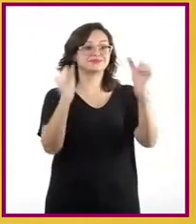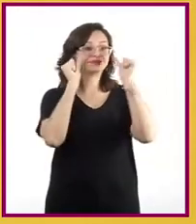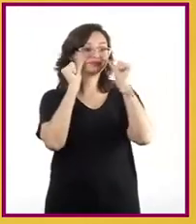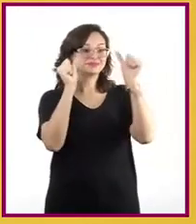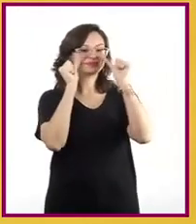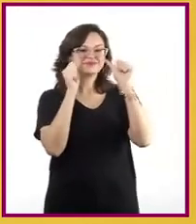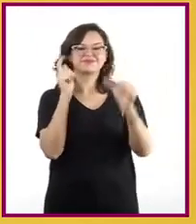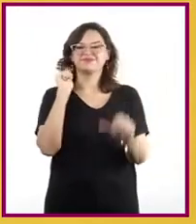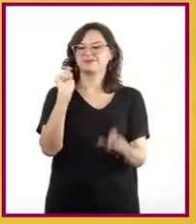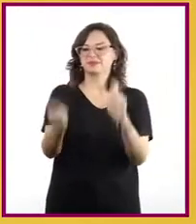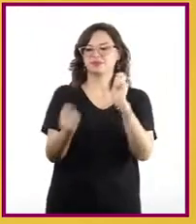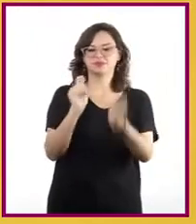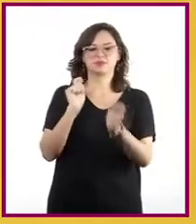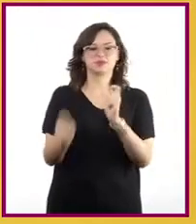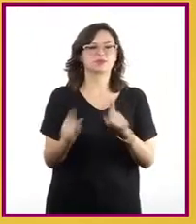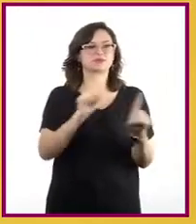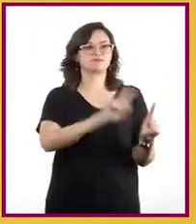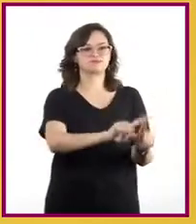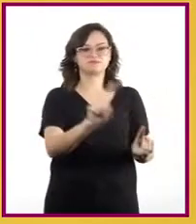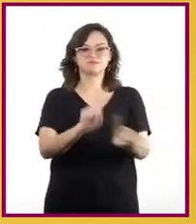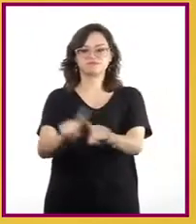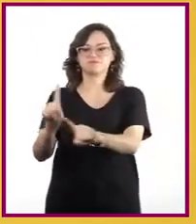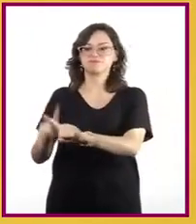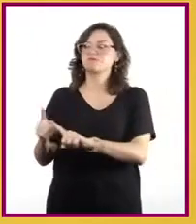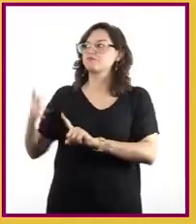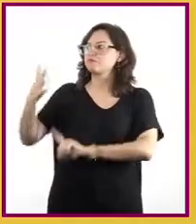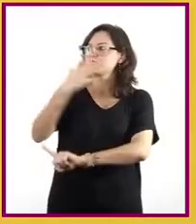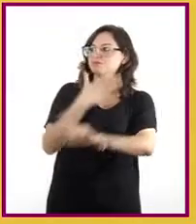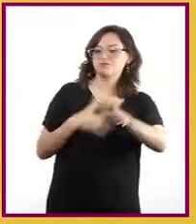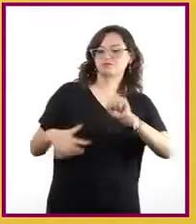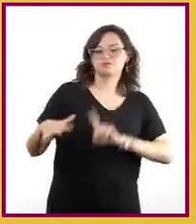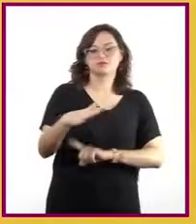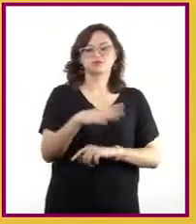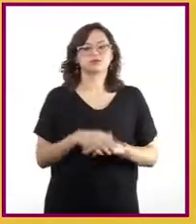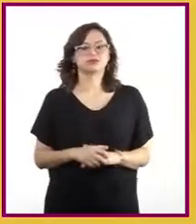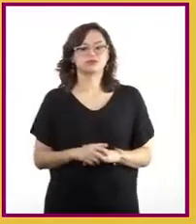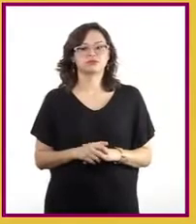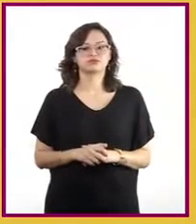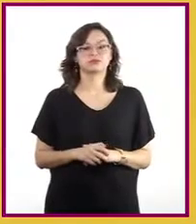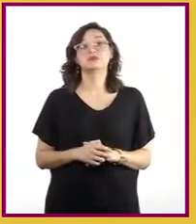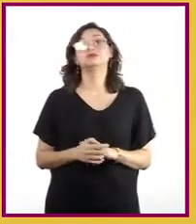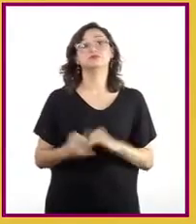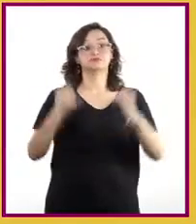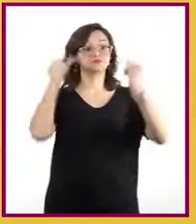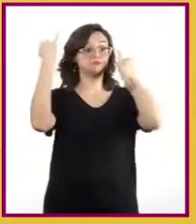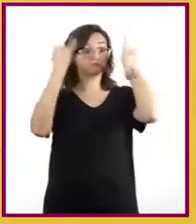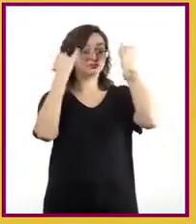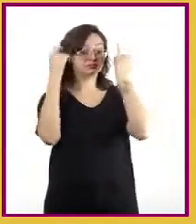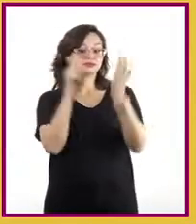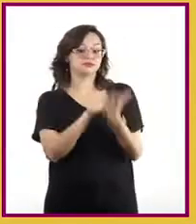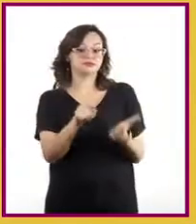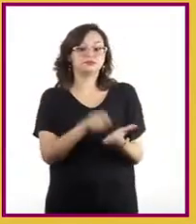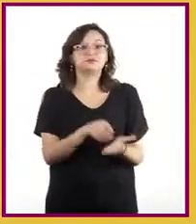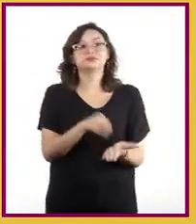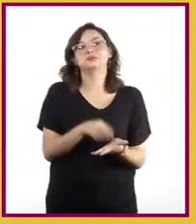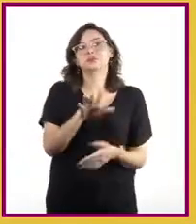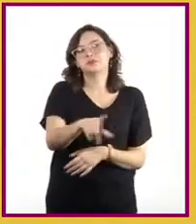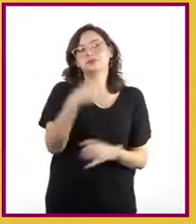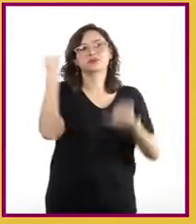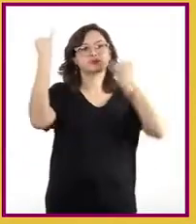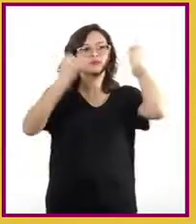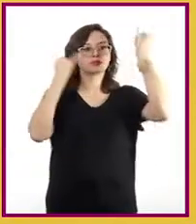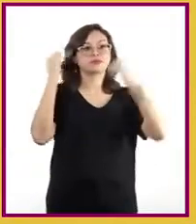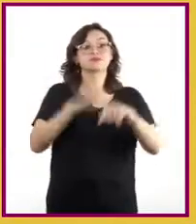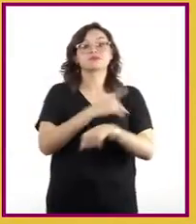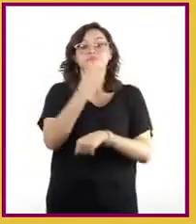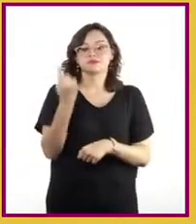significados que le dan a cada elemento del paisaje. Anoten también las ideas que se les vayan ocurriendo, pues